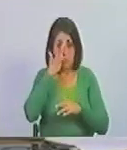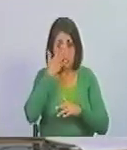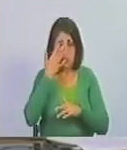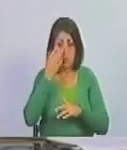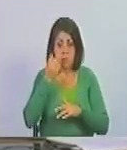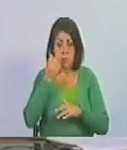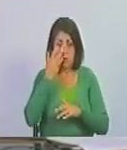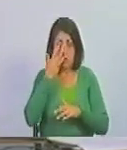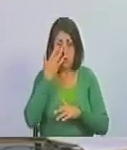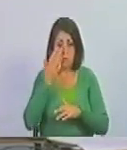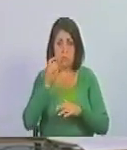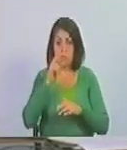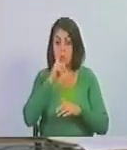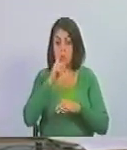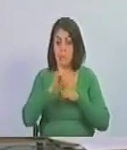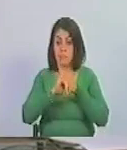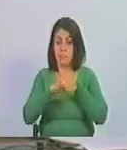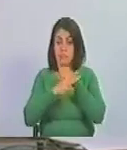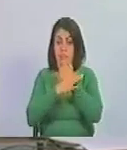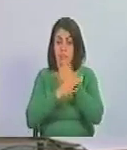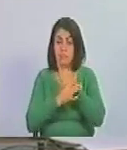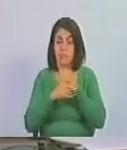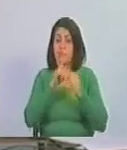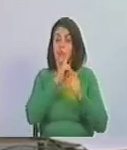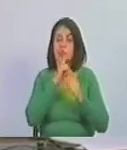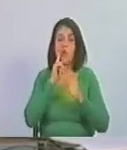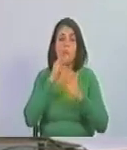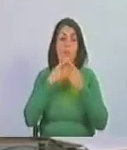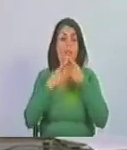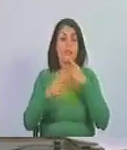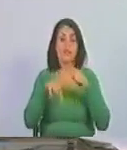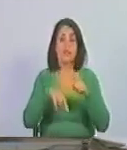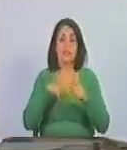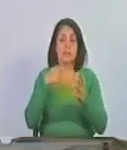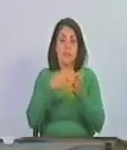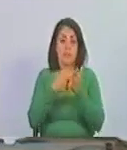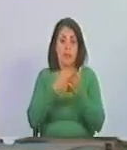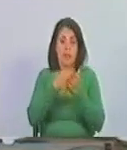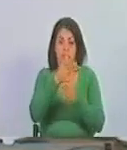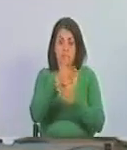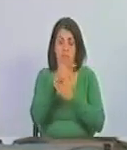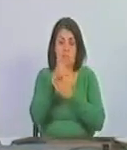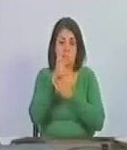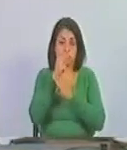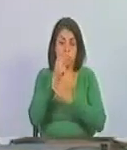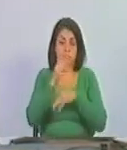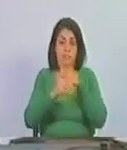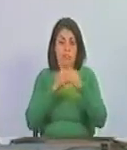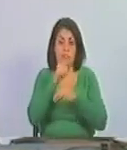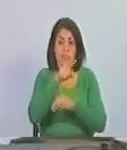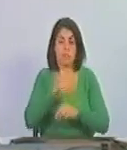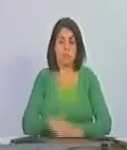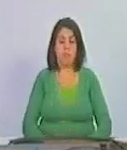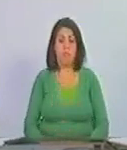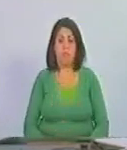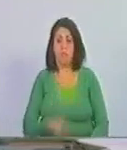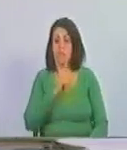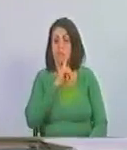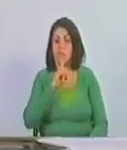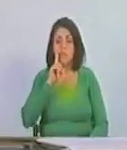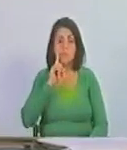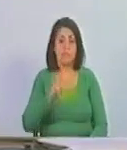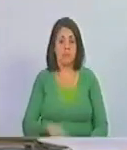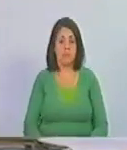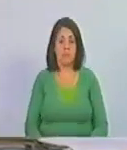el malbañado lo nombra como sicario de circo lo denomina